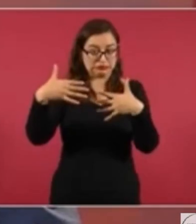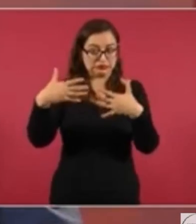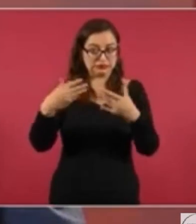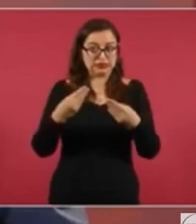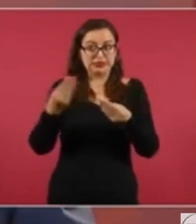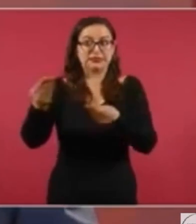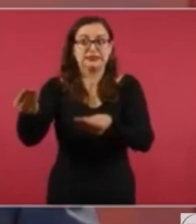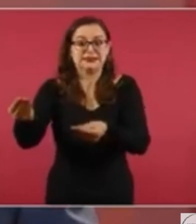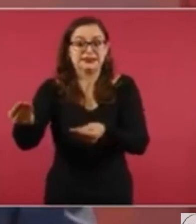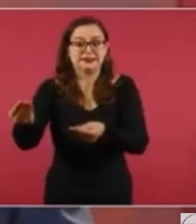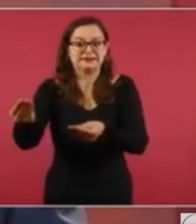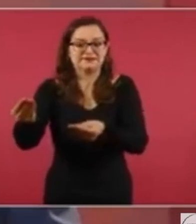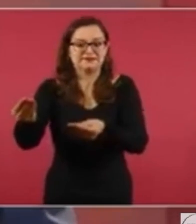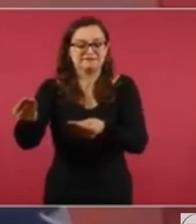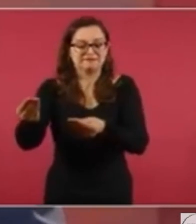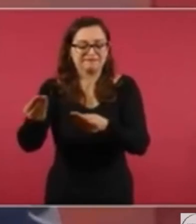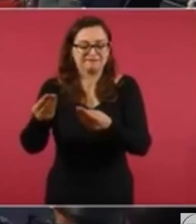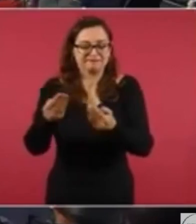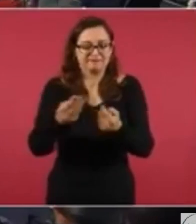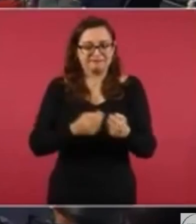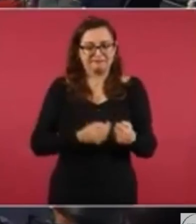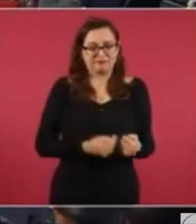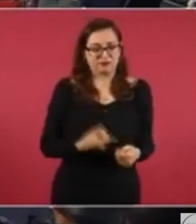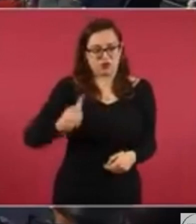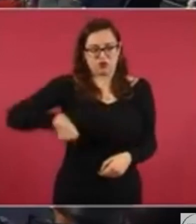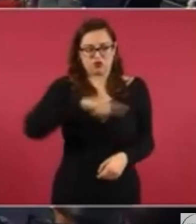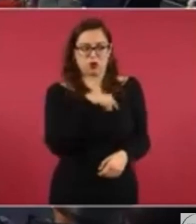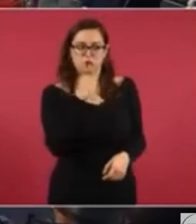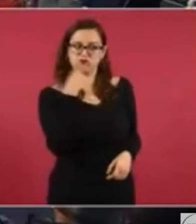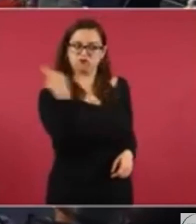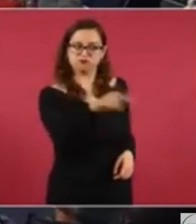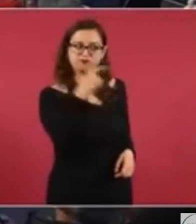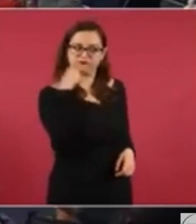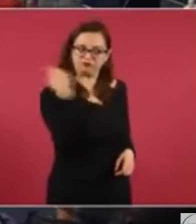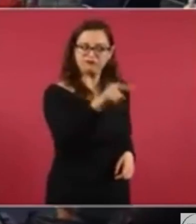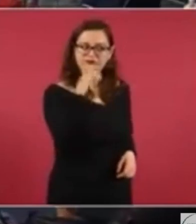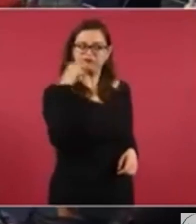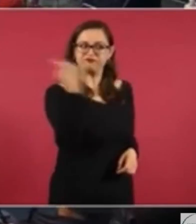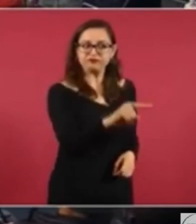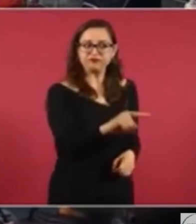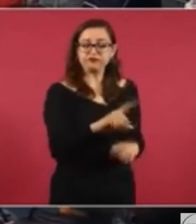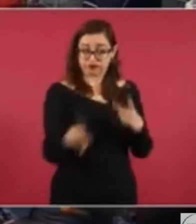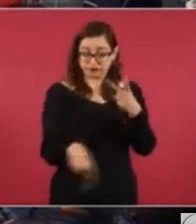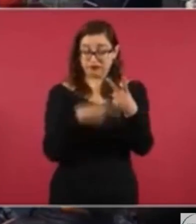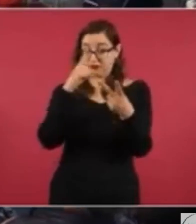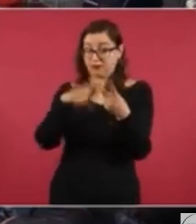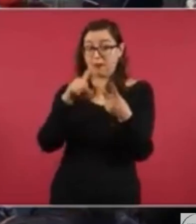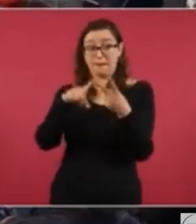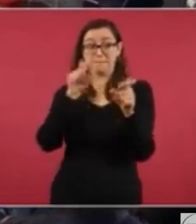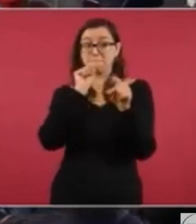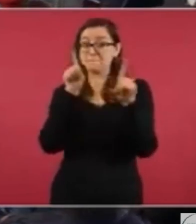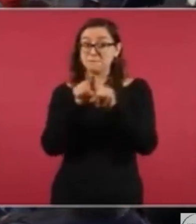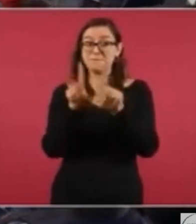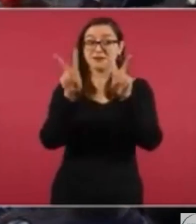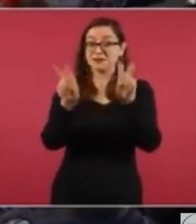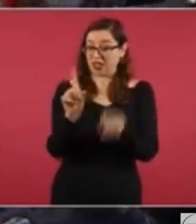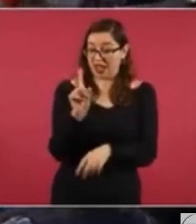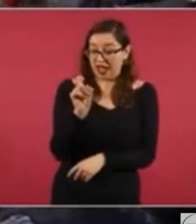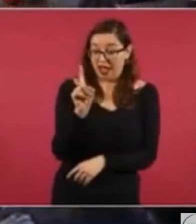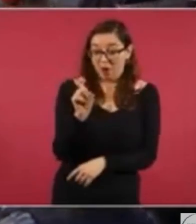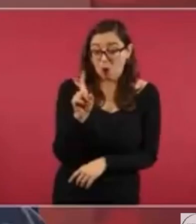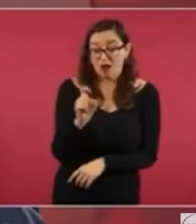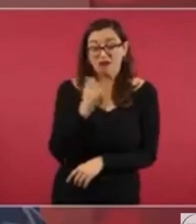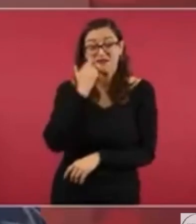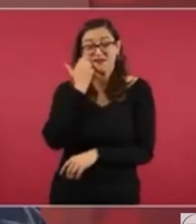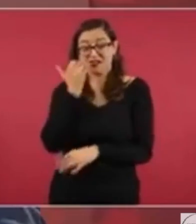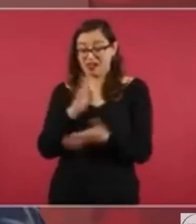Lo mismo con la privatización del agua, se quedó en comisiones. me acuerdo que estaba yo